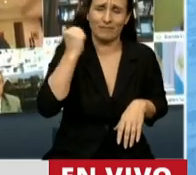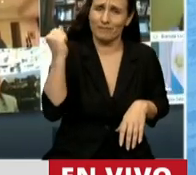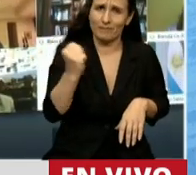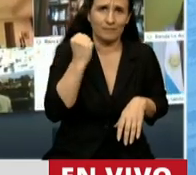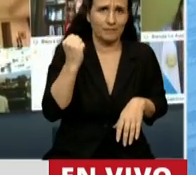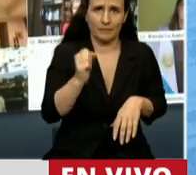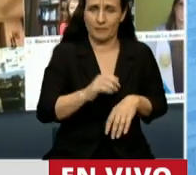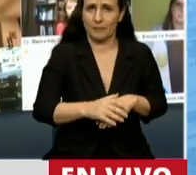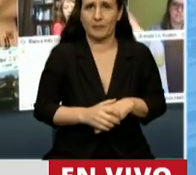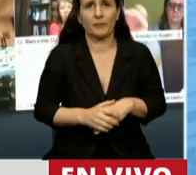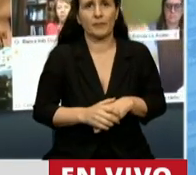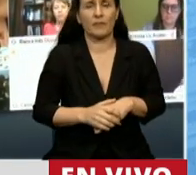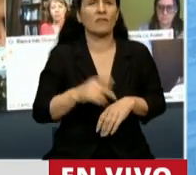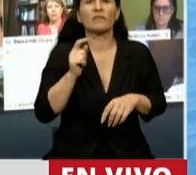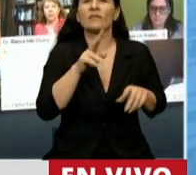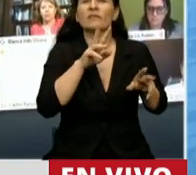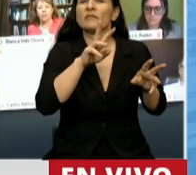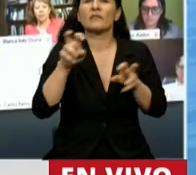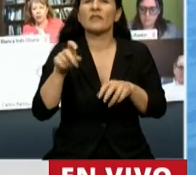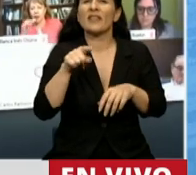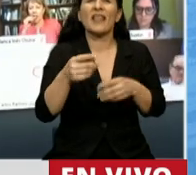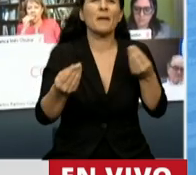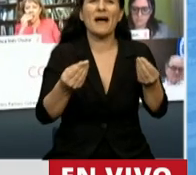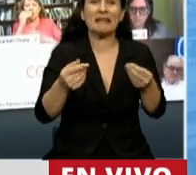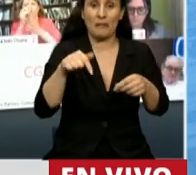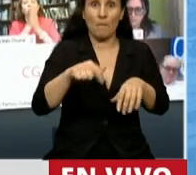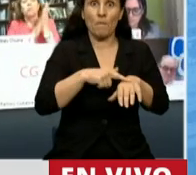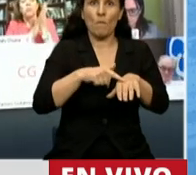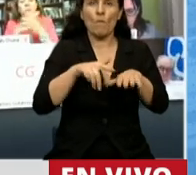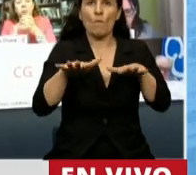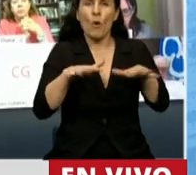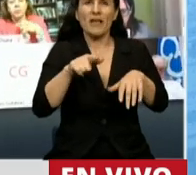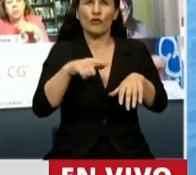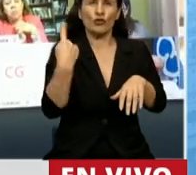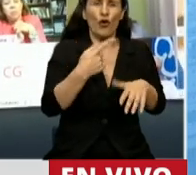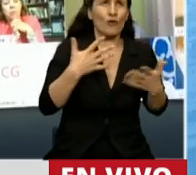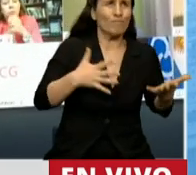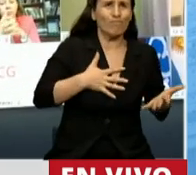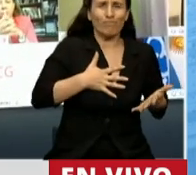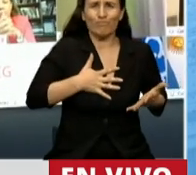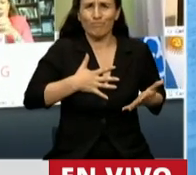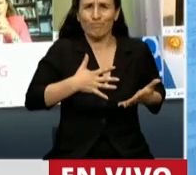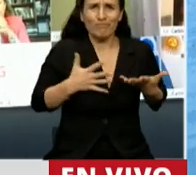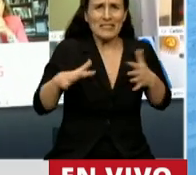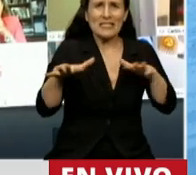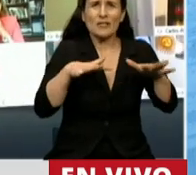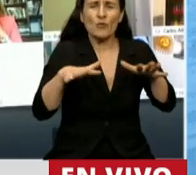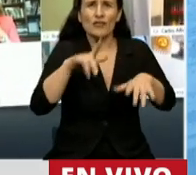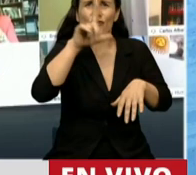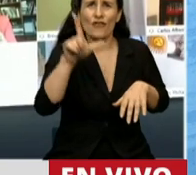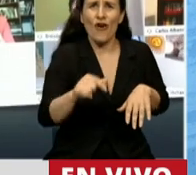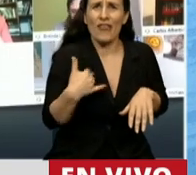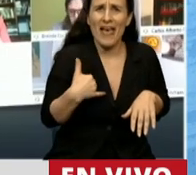contribuyen a salir en parte de la incertidumbre que vive la Argentina y que se ha